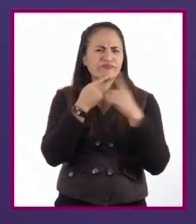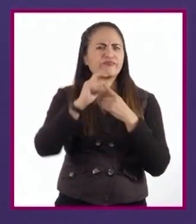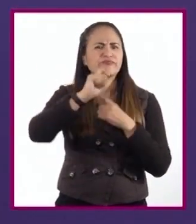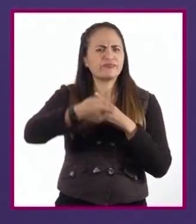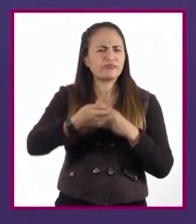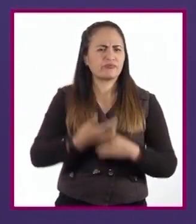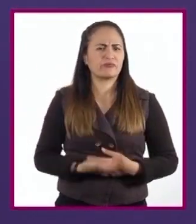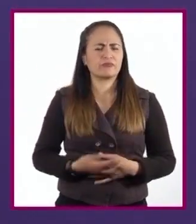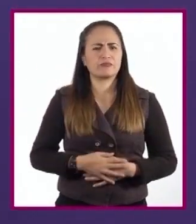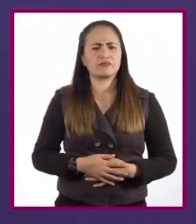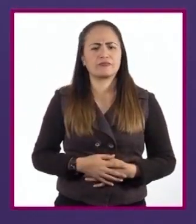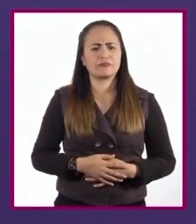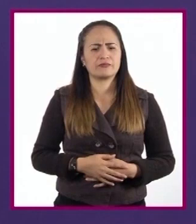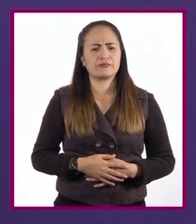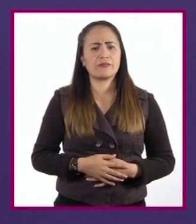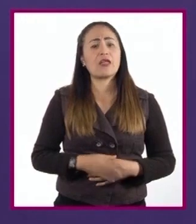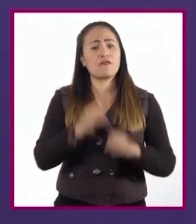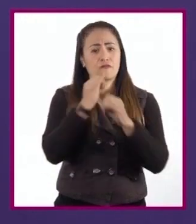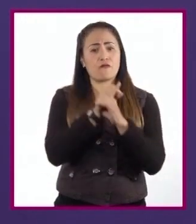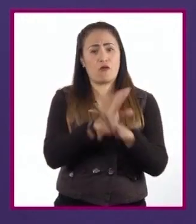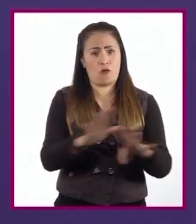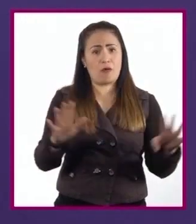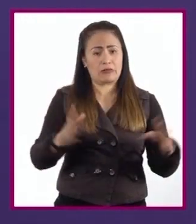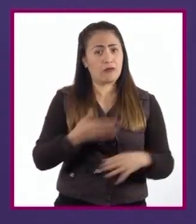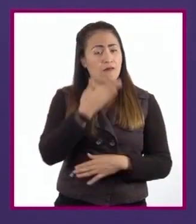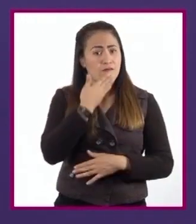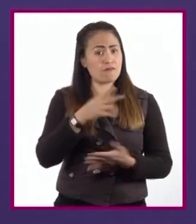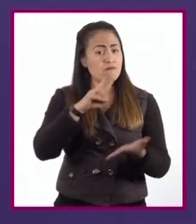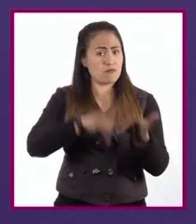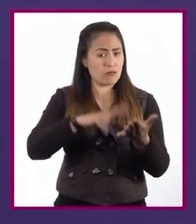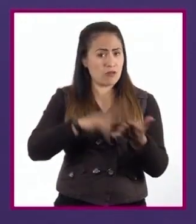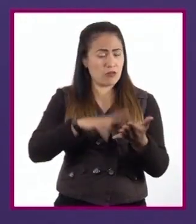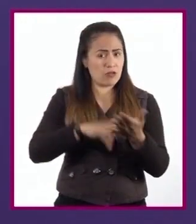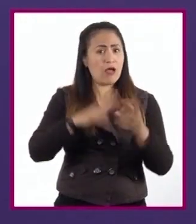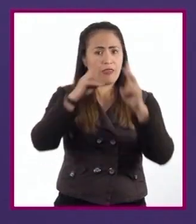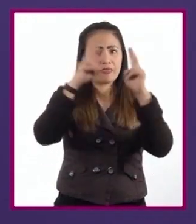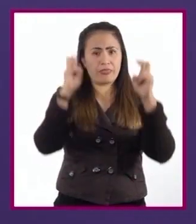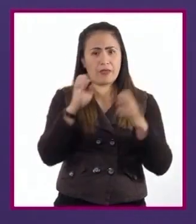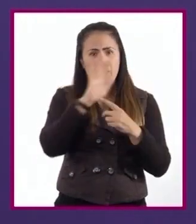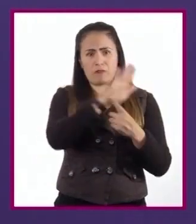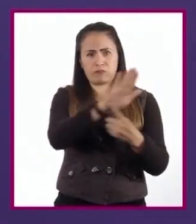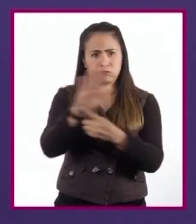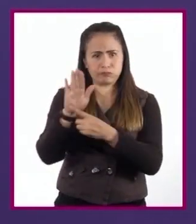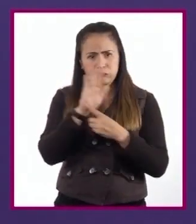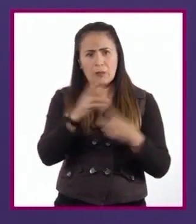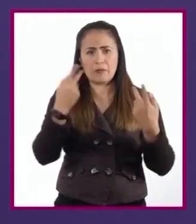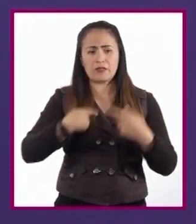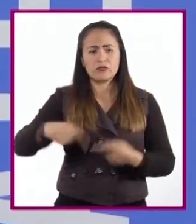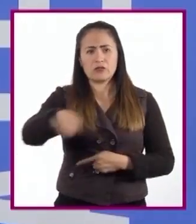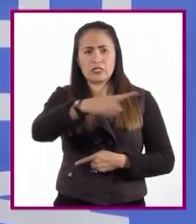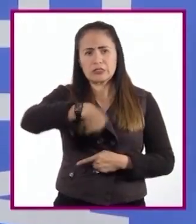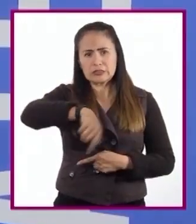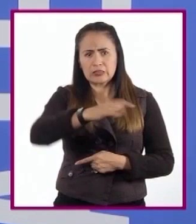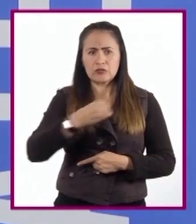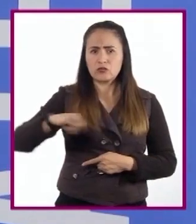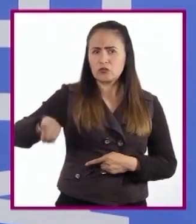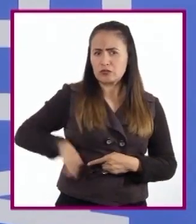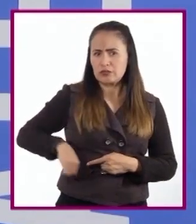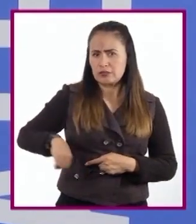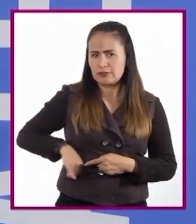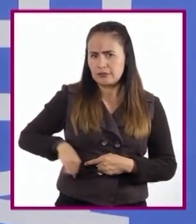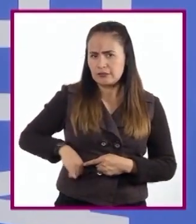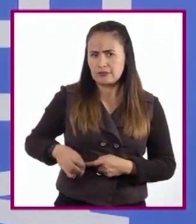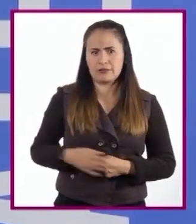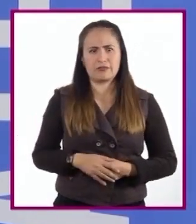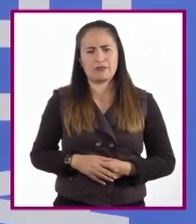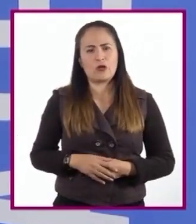de discusión es ofrecer información de valor relacionada con un tema y de interés para la comunidad. Y me imagino